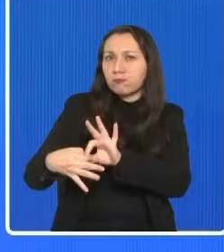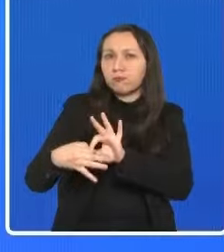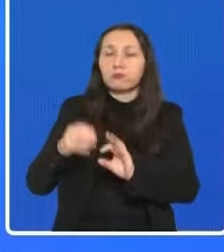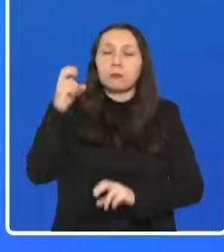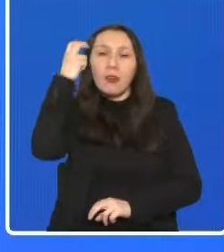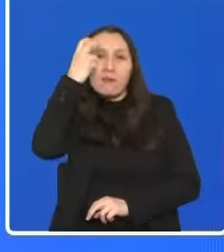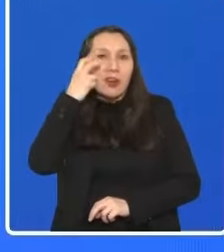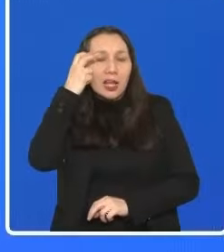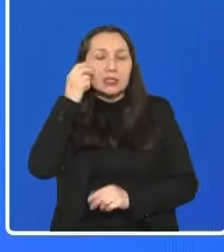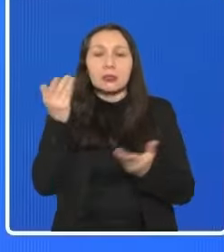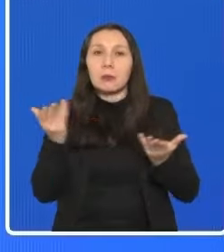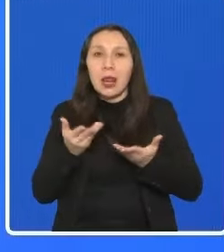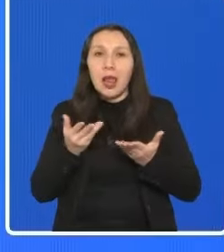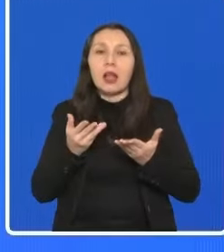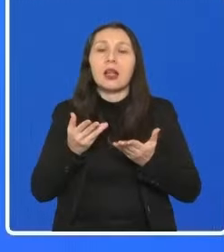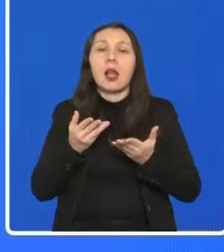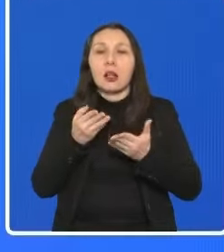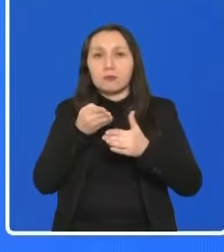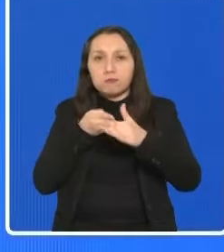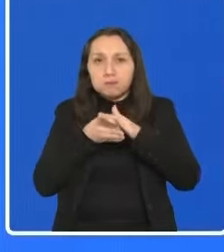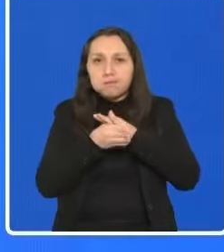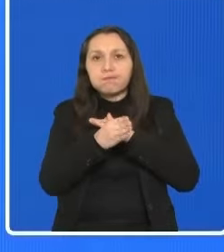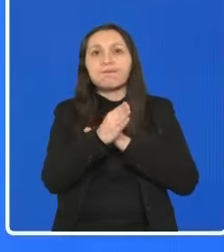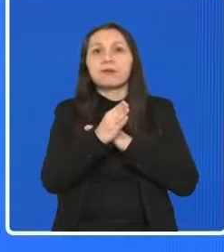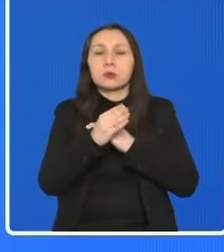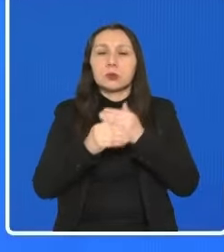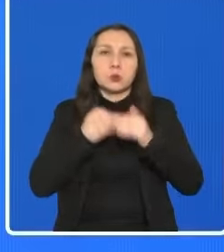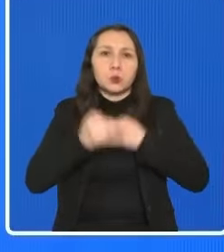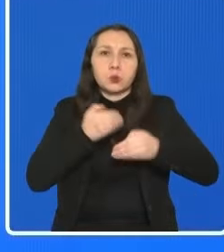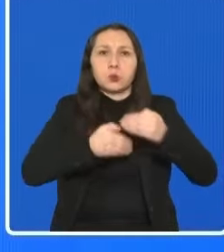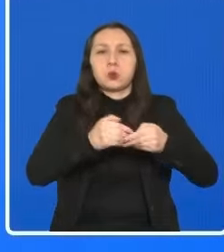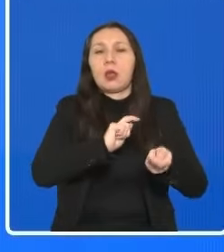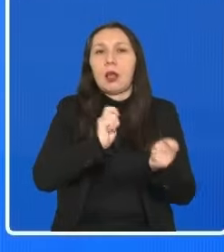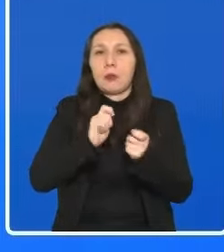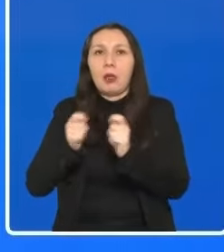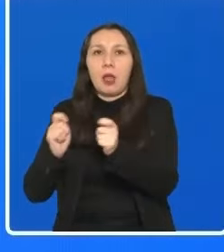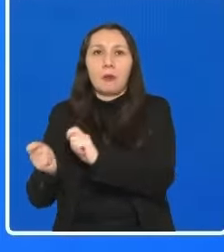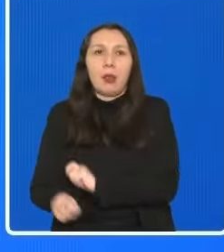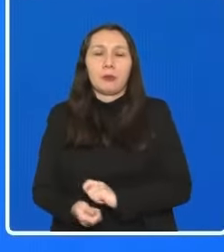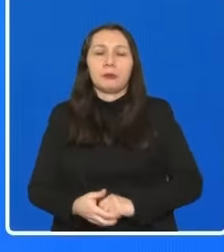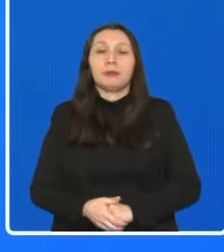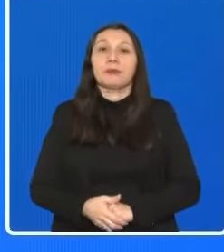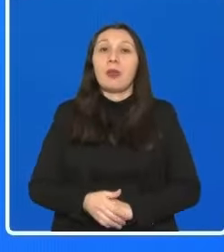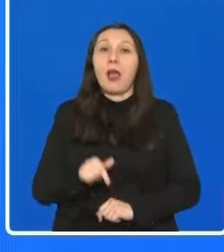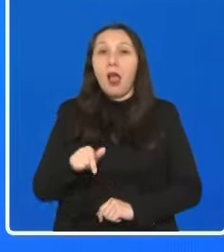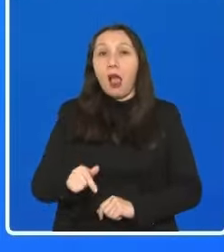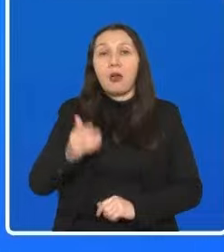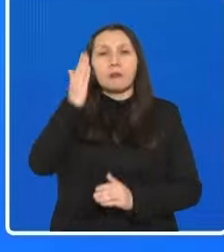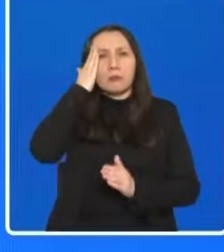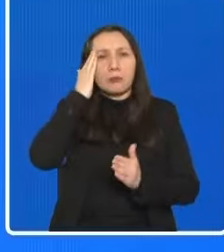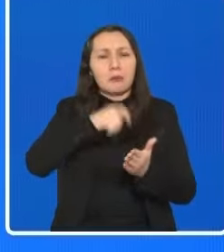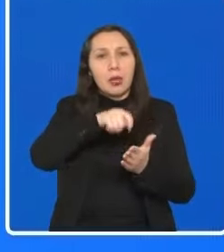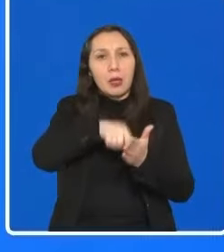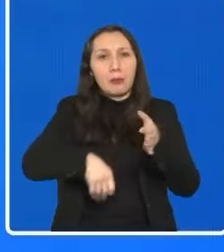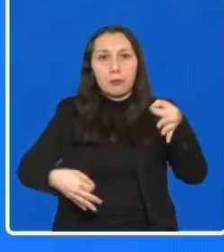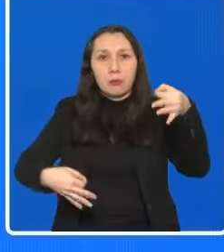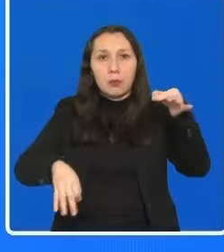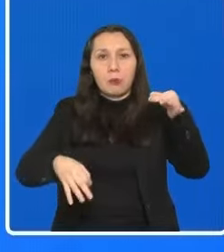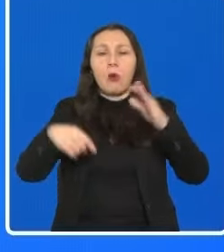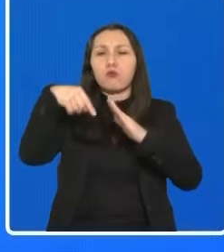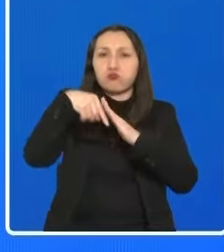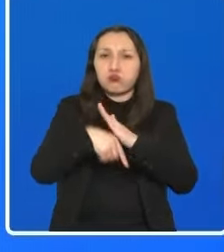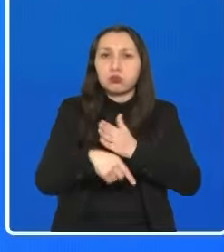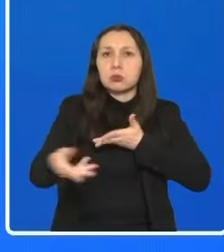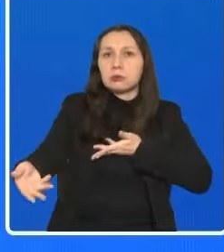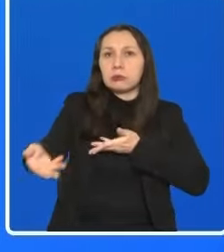es Brasil para entrar en esa velocidad de los cambios. Con este memorándum buscamos profundizar